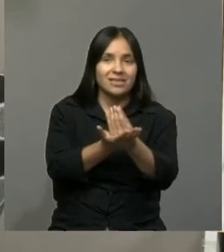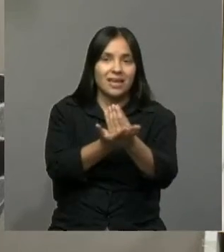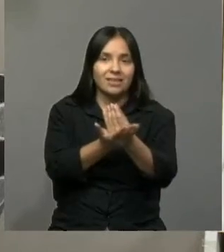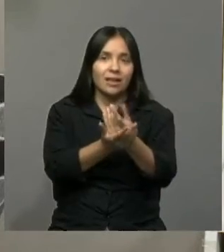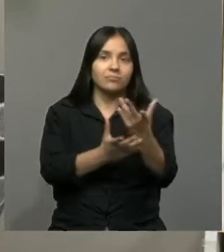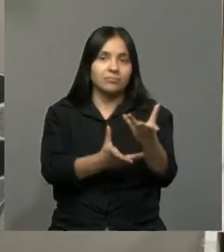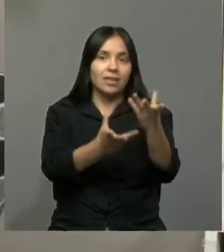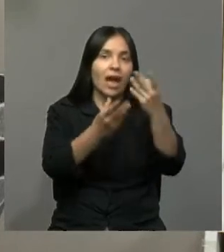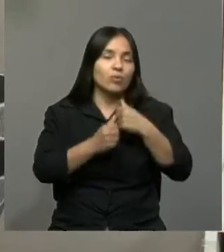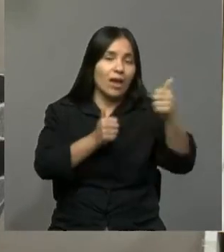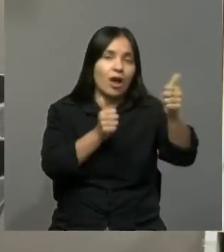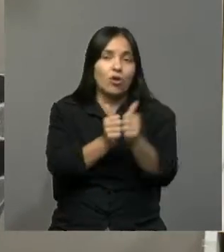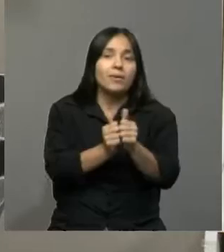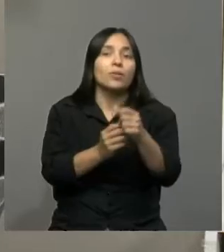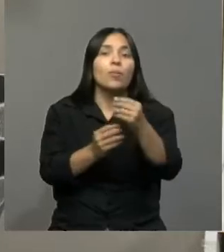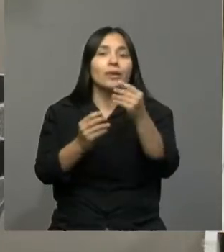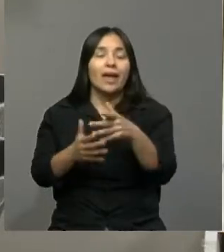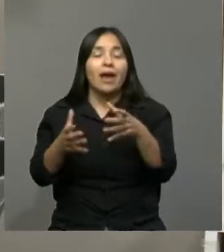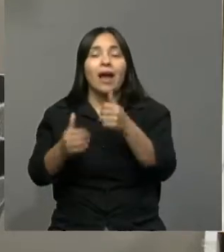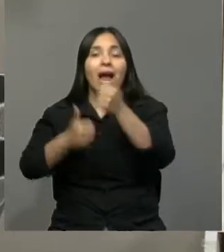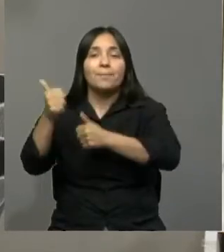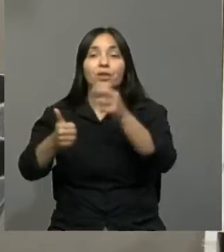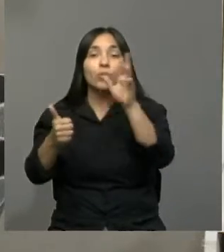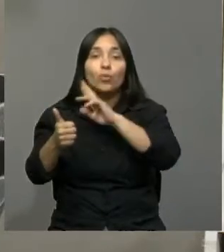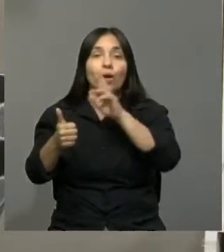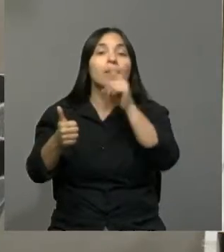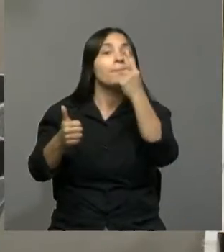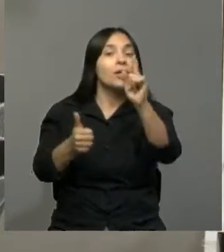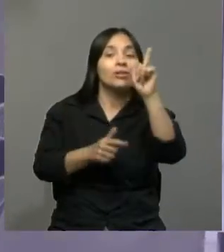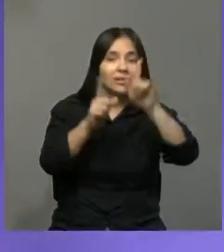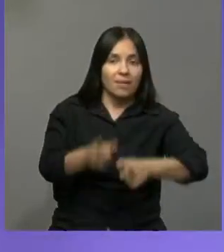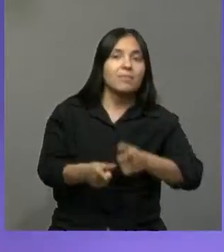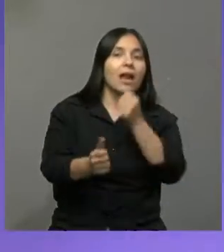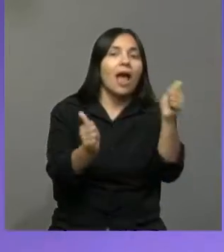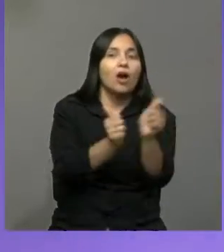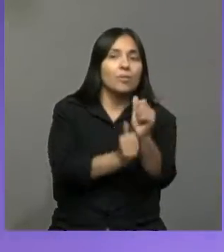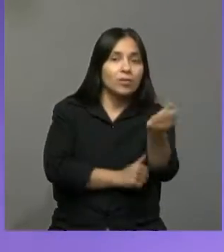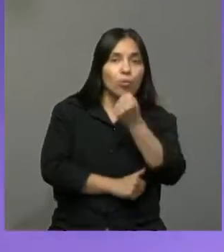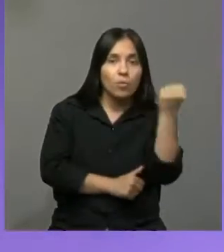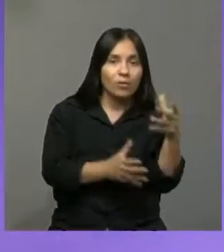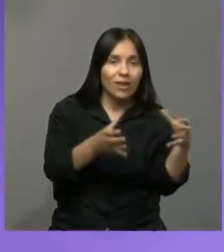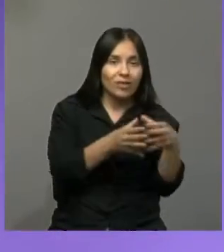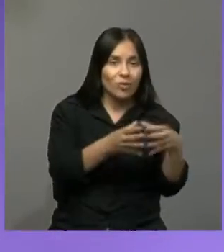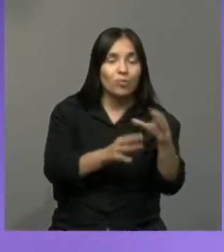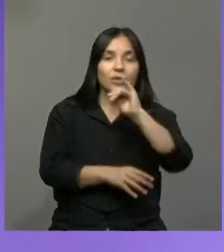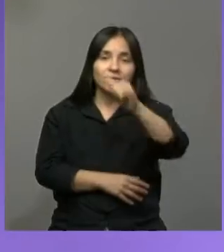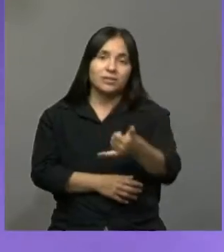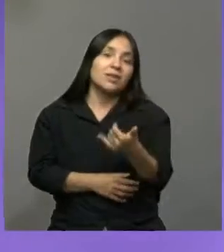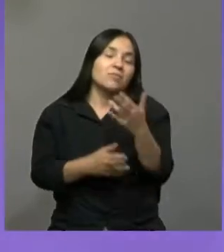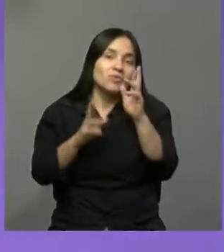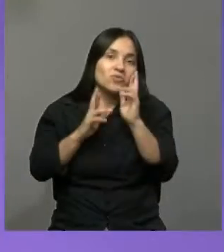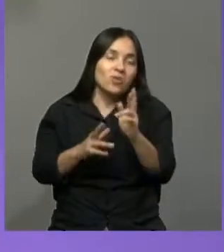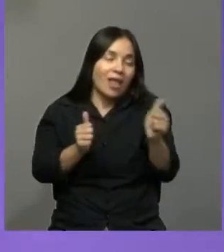escenario como artista? Porque es un campeonato femenino, pero, obviamente, el acompañamiento es fundamental. Sí, por suerte estoy muy